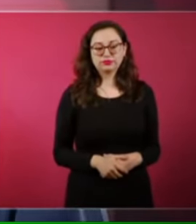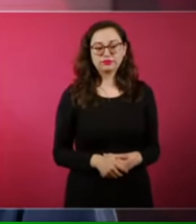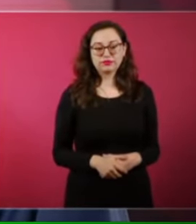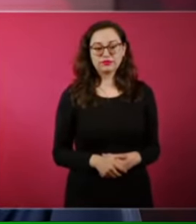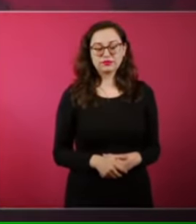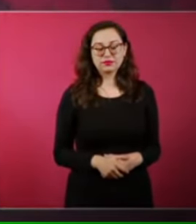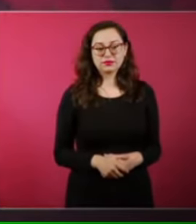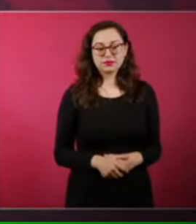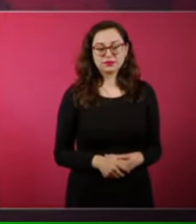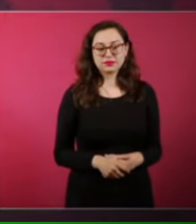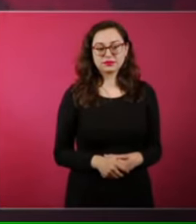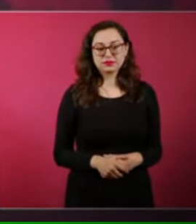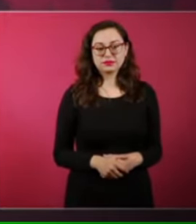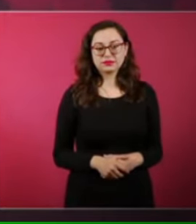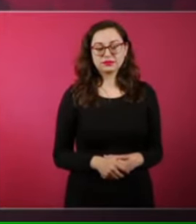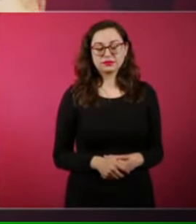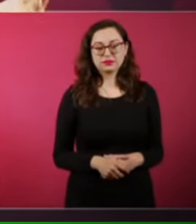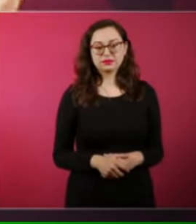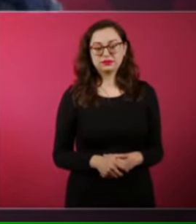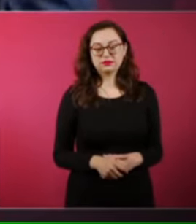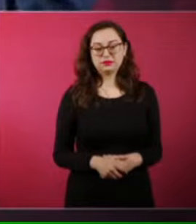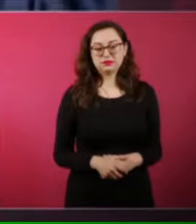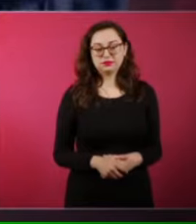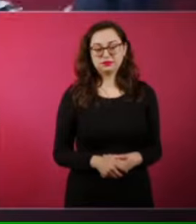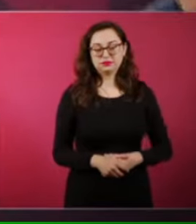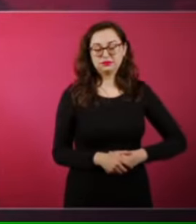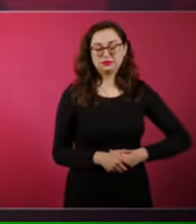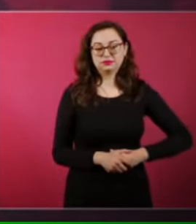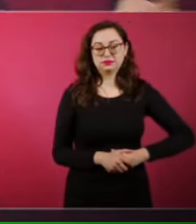Entonces, de una opinión,